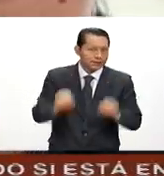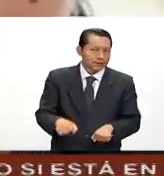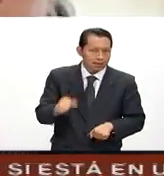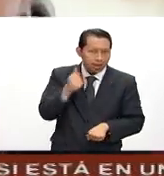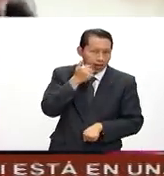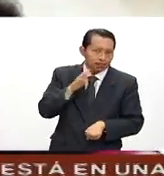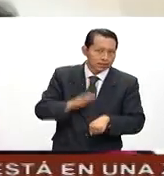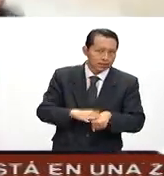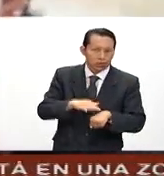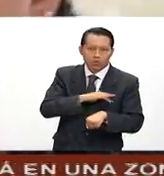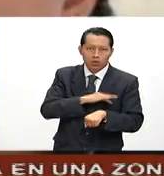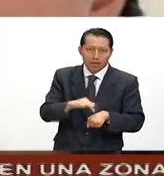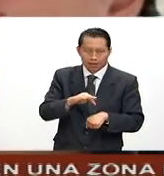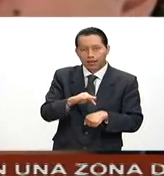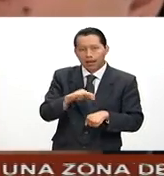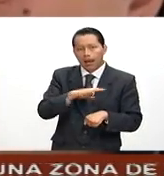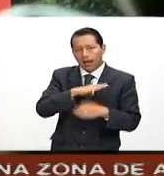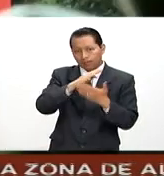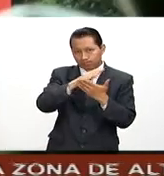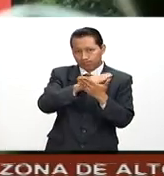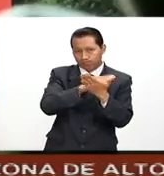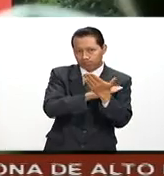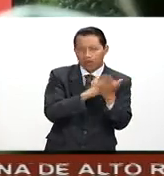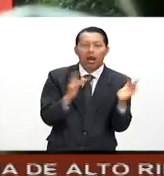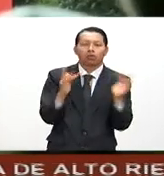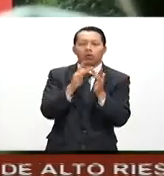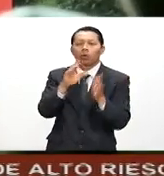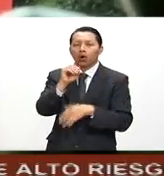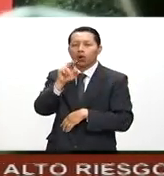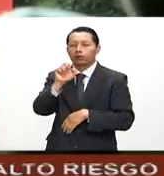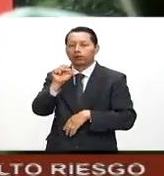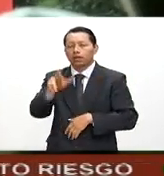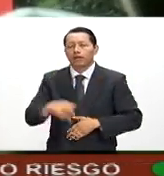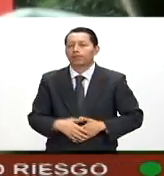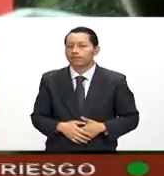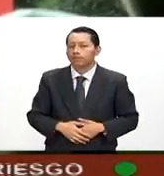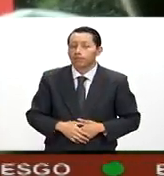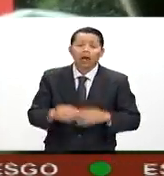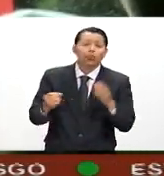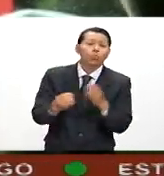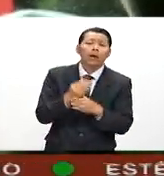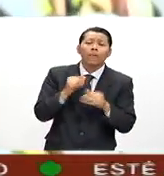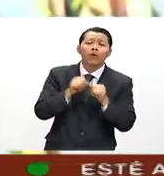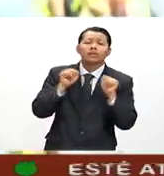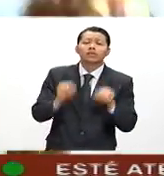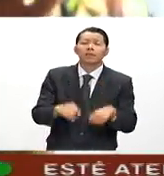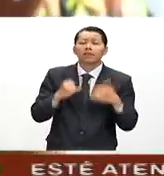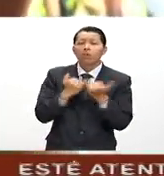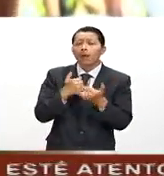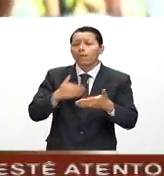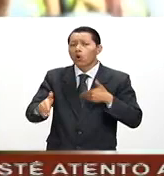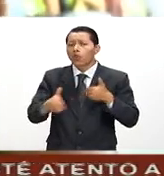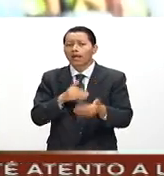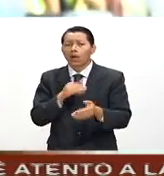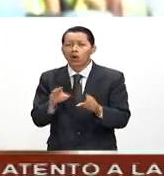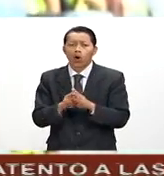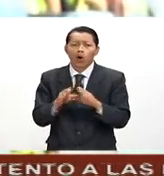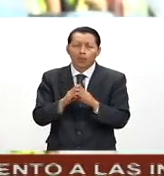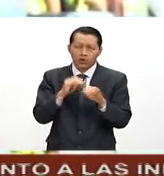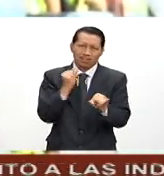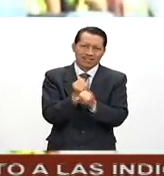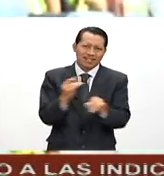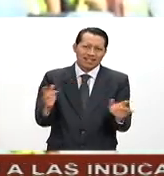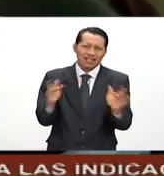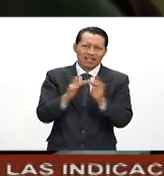administración de datos Procesar lo pueda conectar con CONSAR. Este nuevo sistema y modelo de aplicación por medio de internet, esta